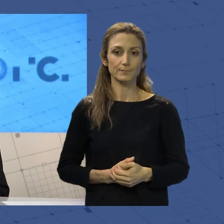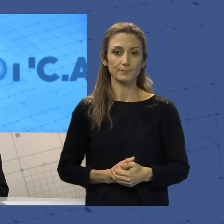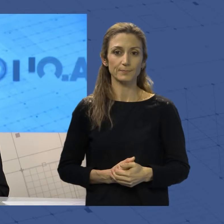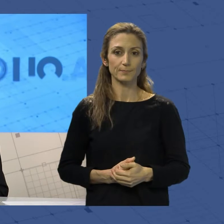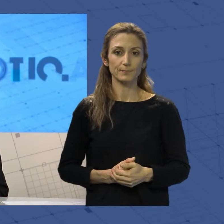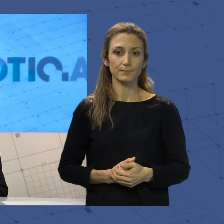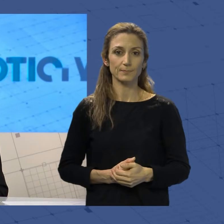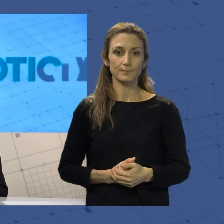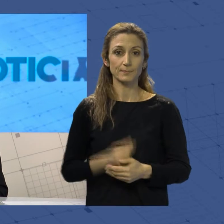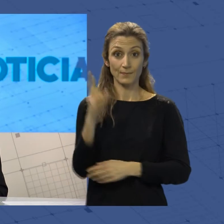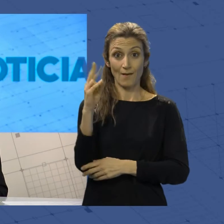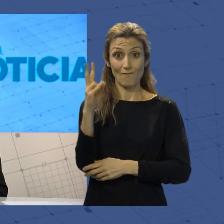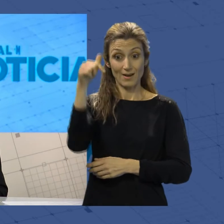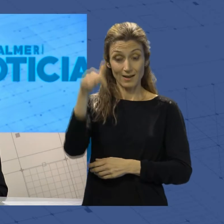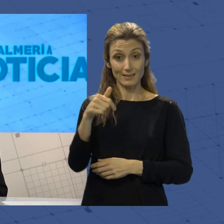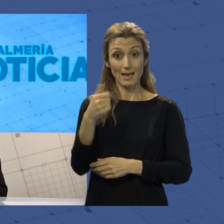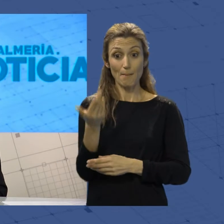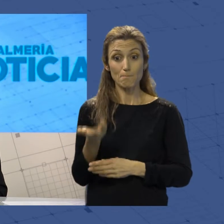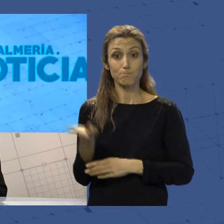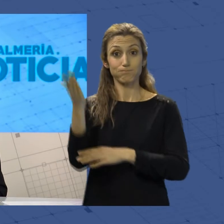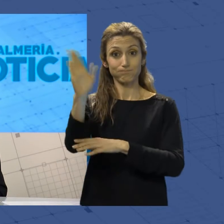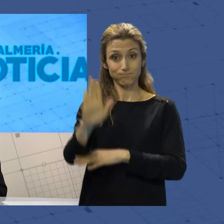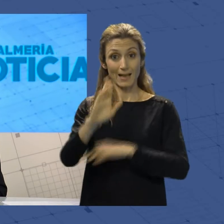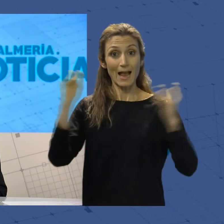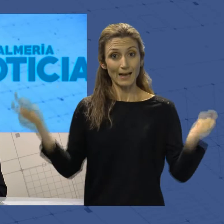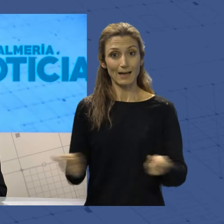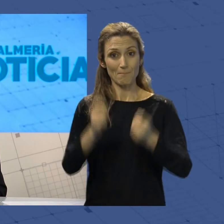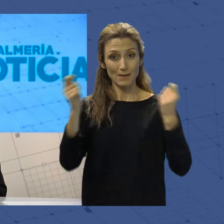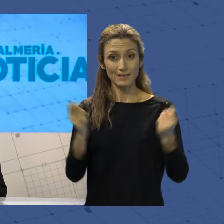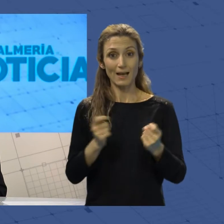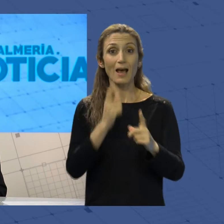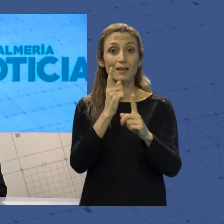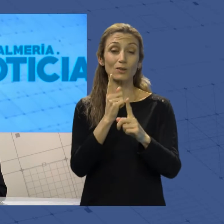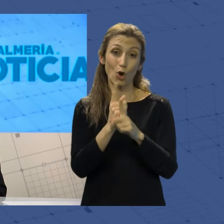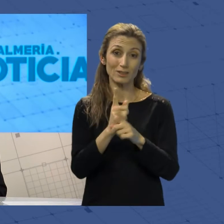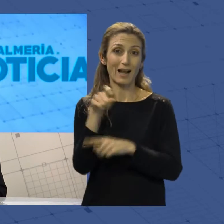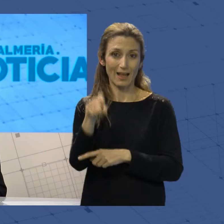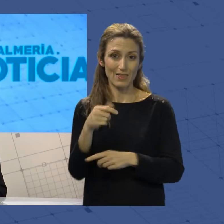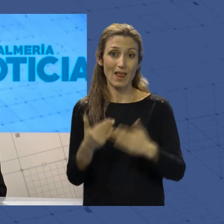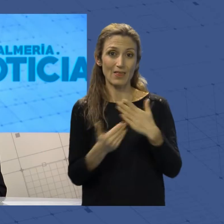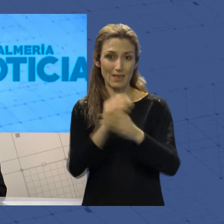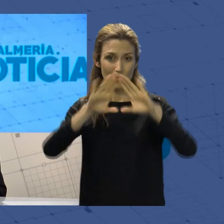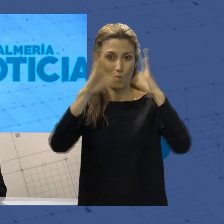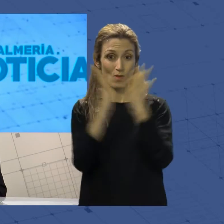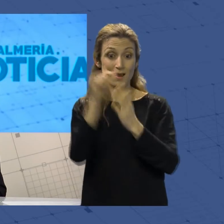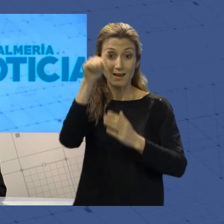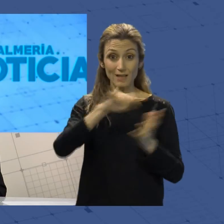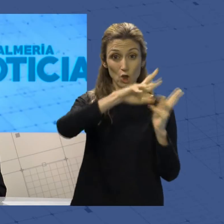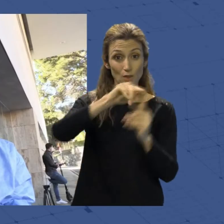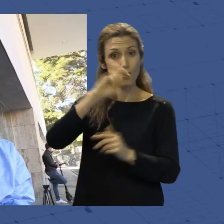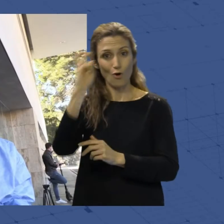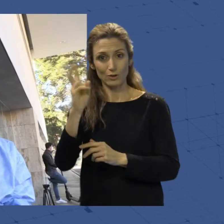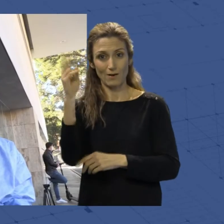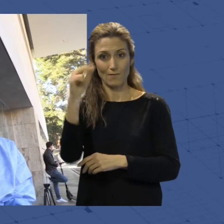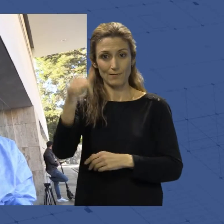Y este viernes se ha presentado una nueva campaña por el Día Mundial contra el Cáncer. Les contamos esta y otras noticias de este viernes.